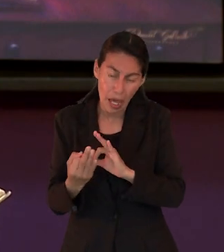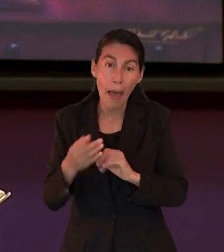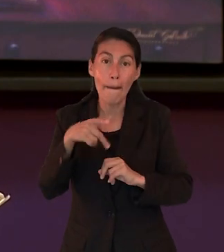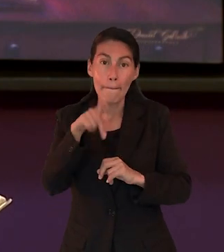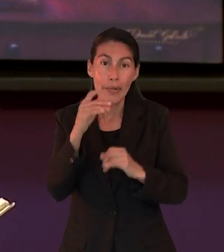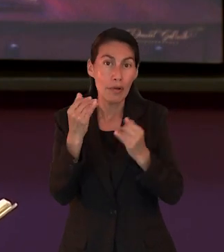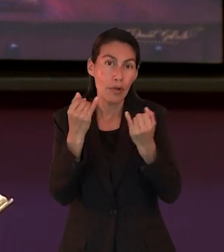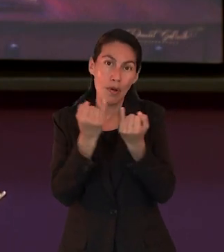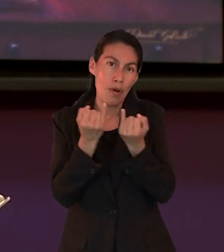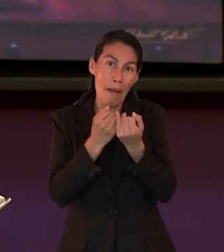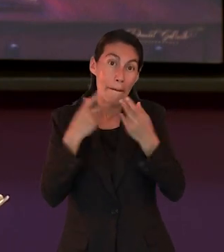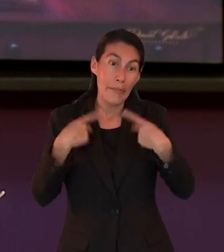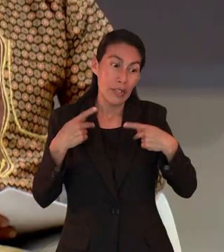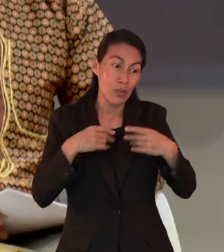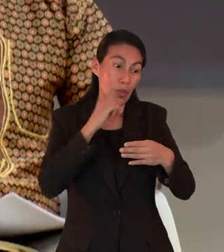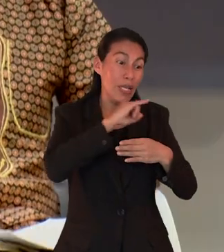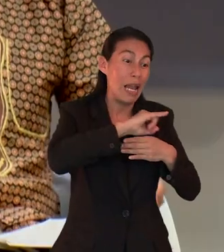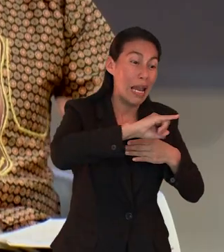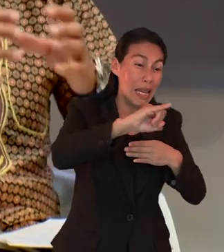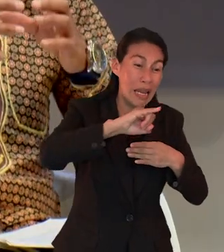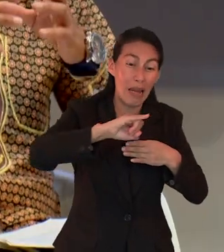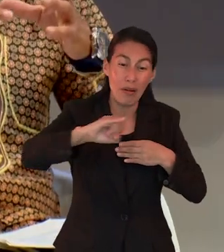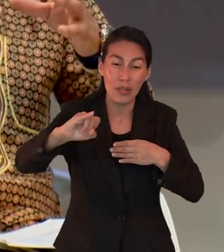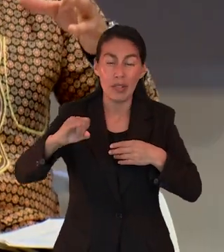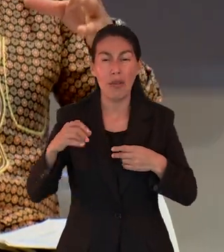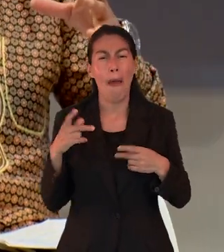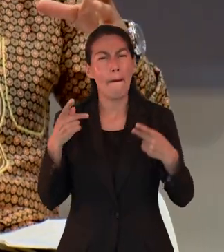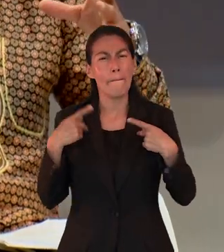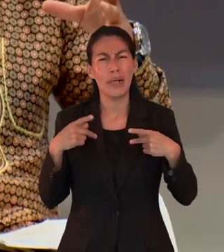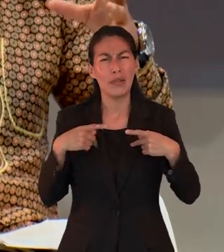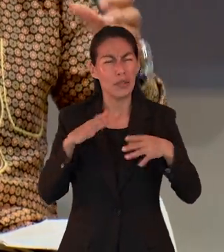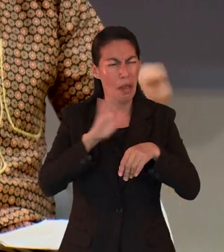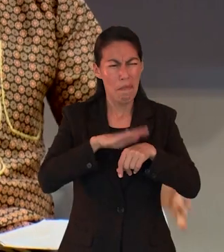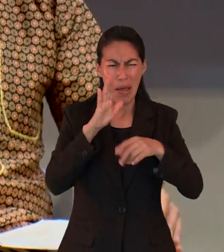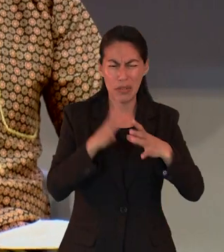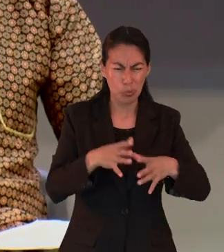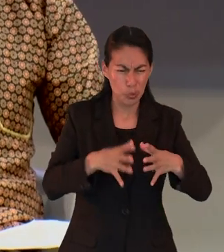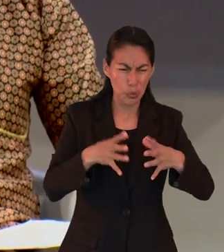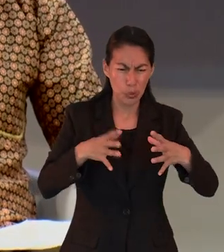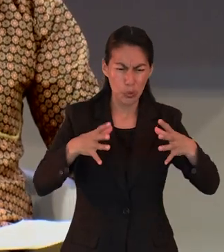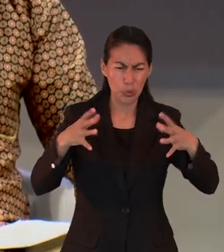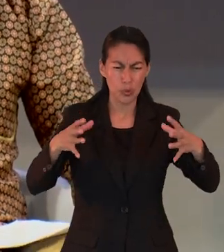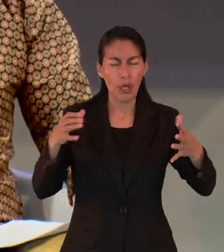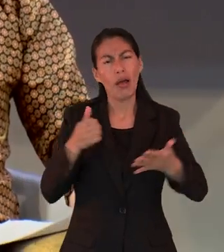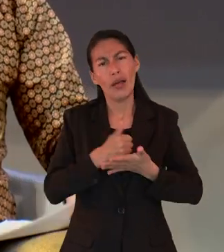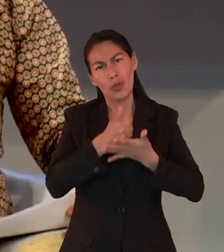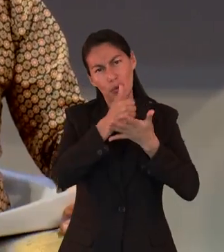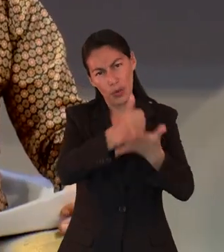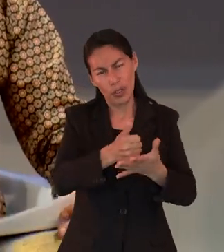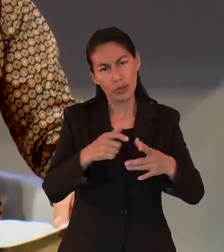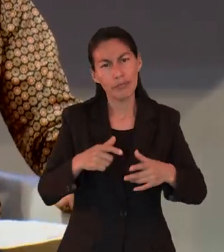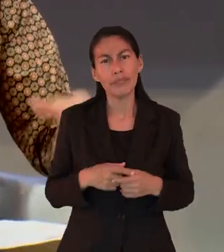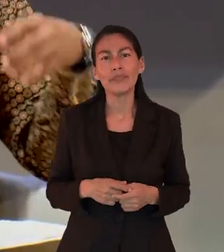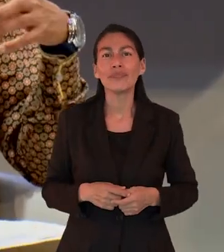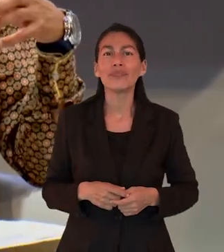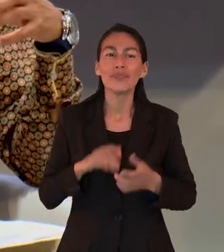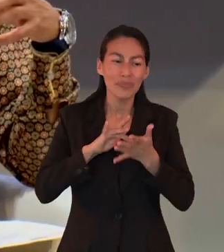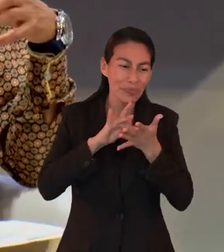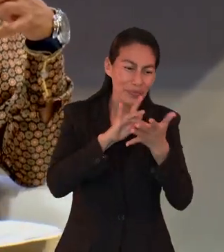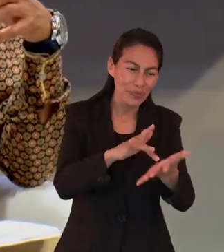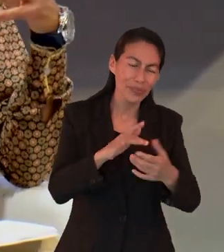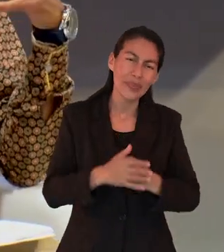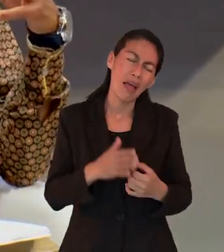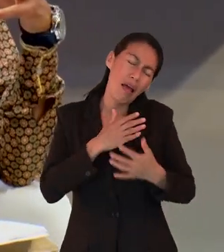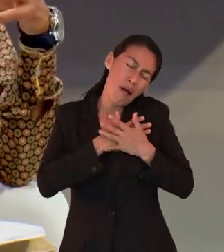alcance. Así es. Hay que abarcar nuestro radio, ¿verdad? De alcance, siempre con ese amor. Ahora, ante